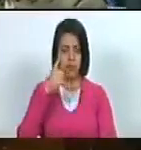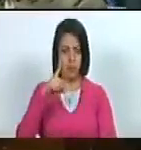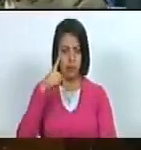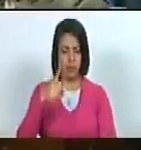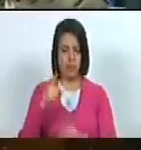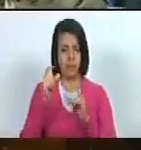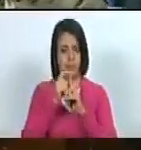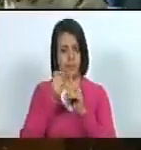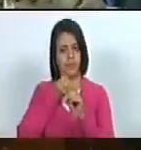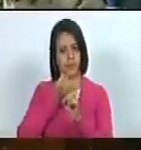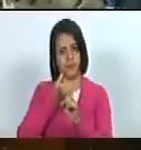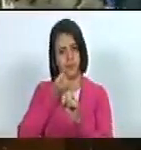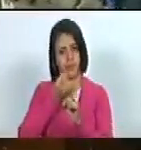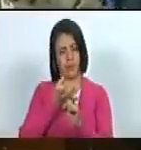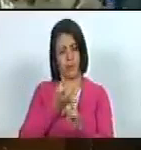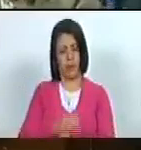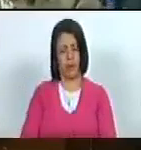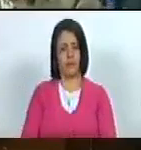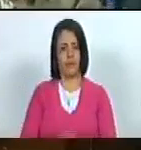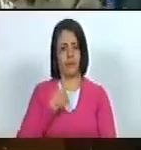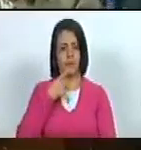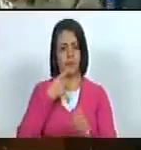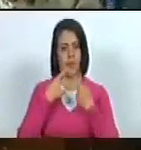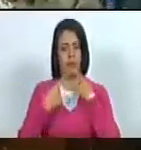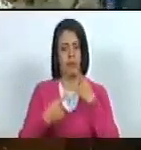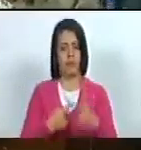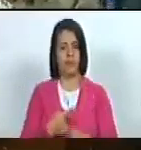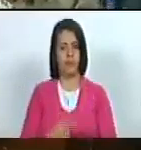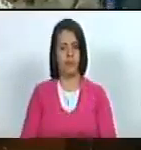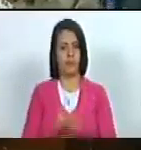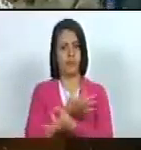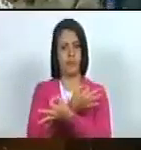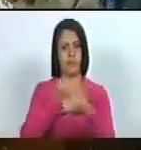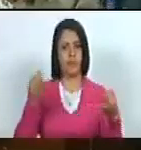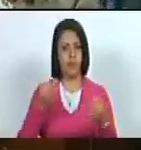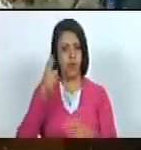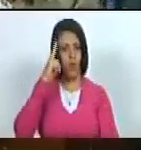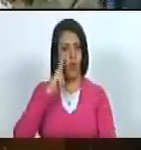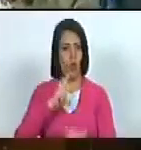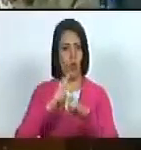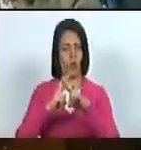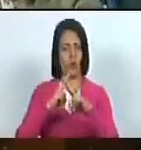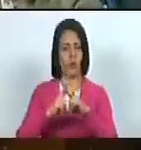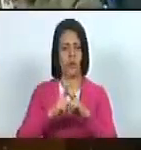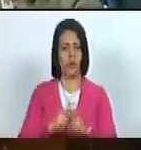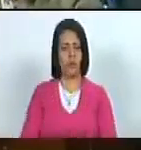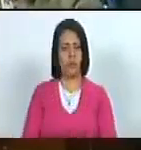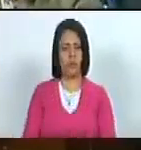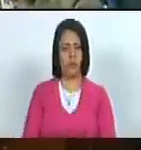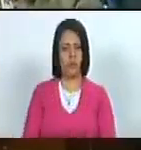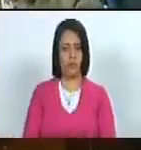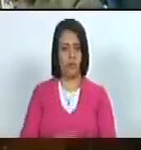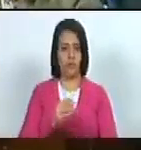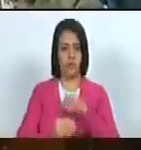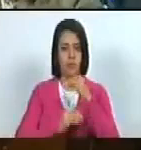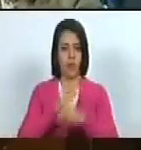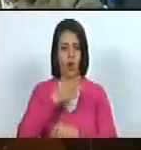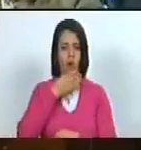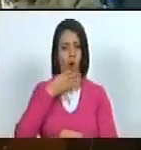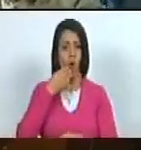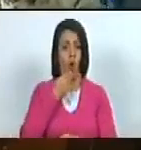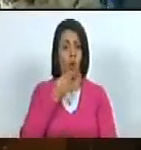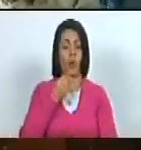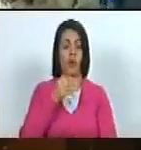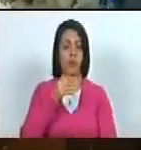palabra para hablar sobre un extraordinario reconocimiento que se hace a un joven